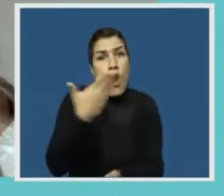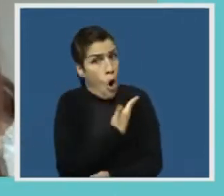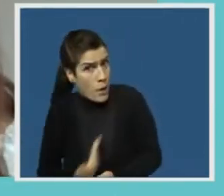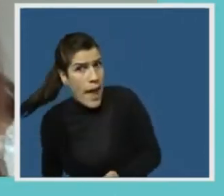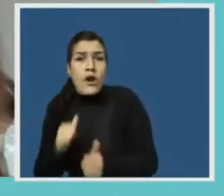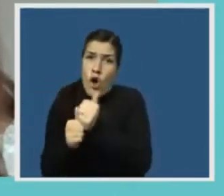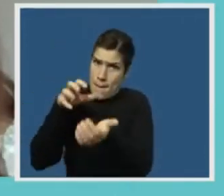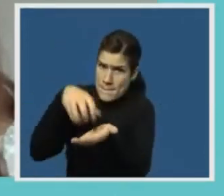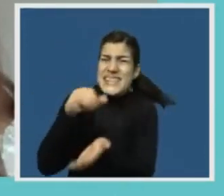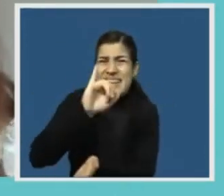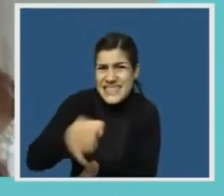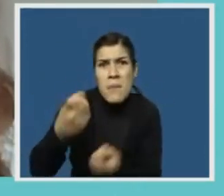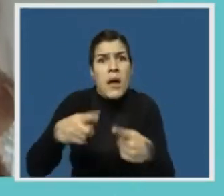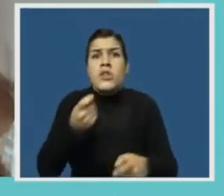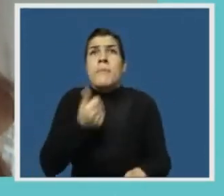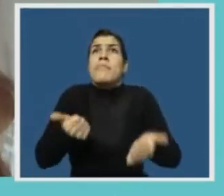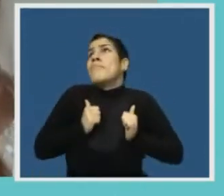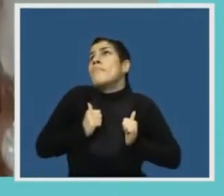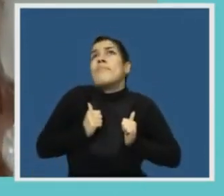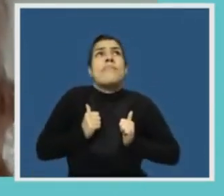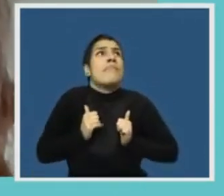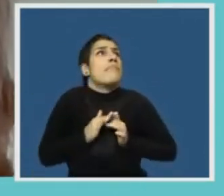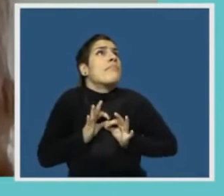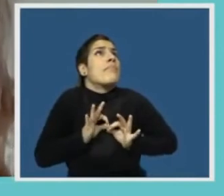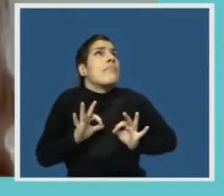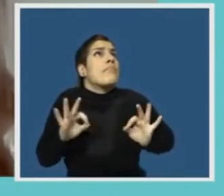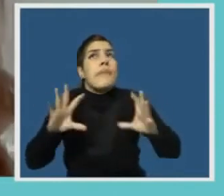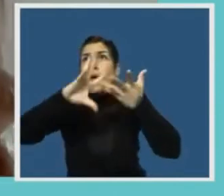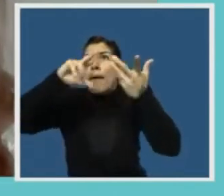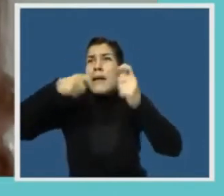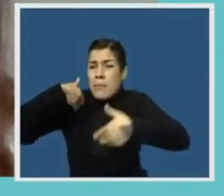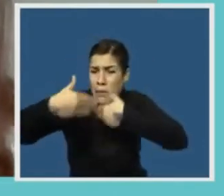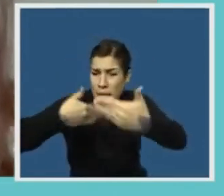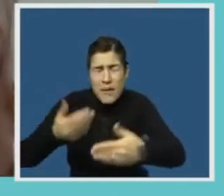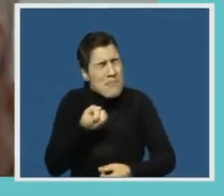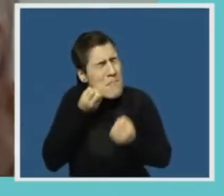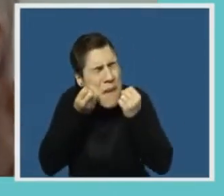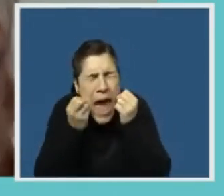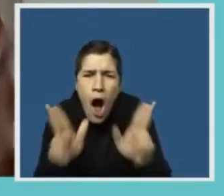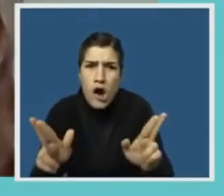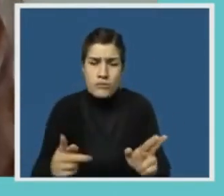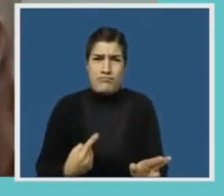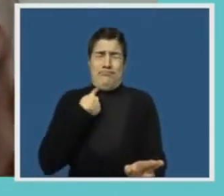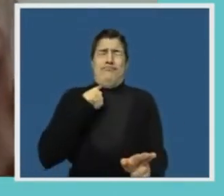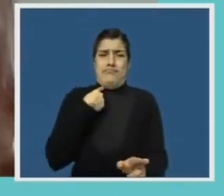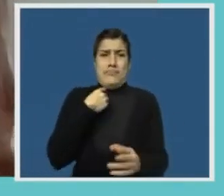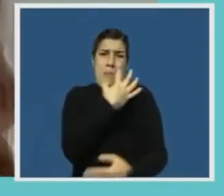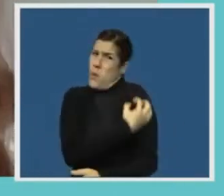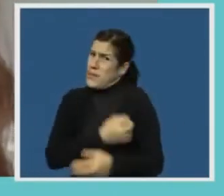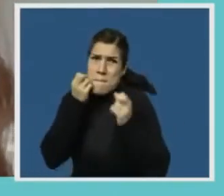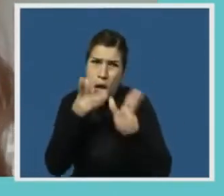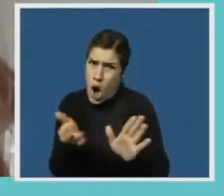Pero la inacción climática es y será mucho más cara. Lo que hoy nos encontramos